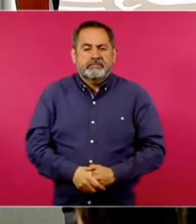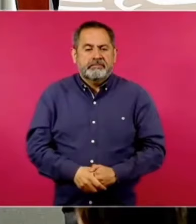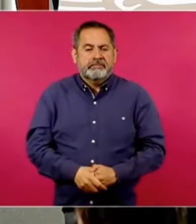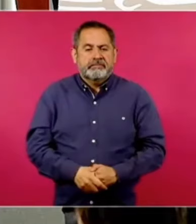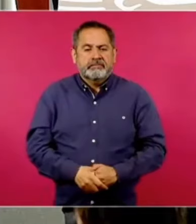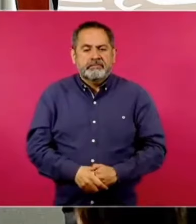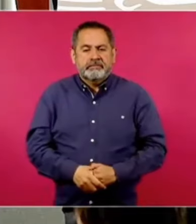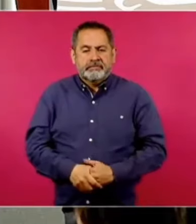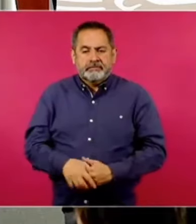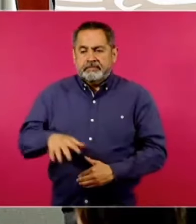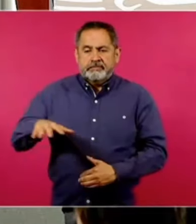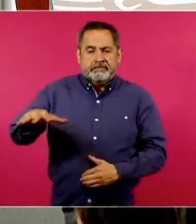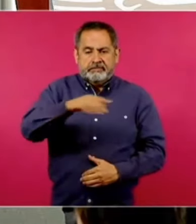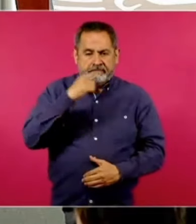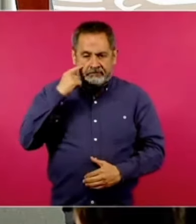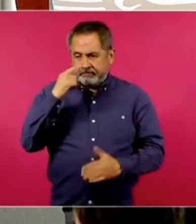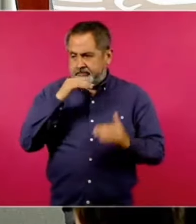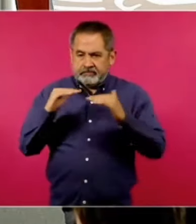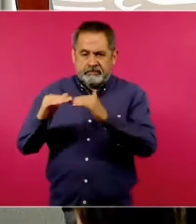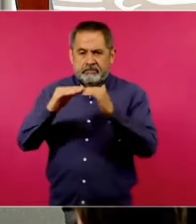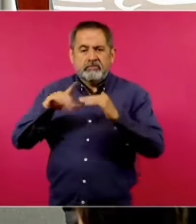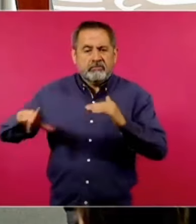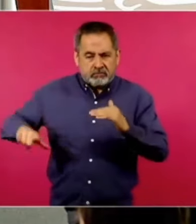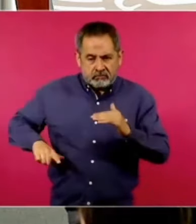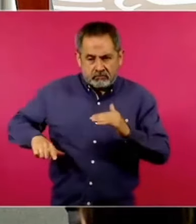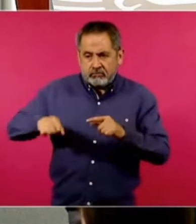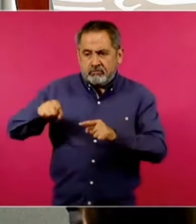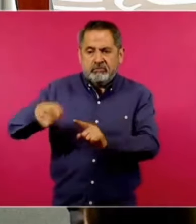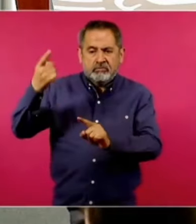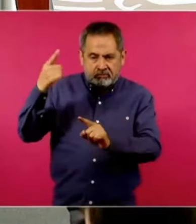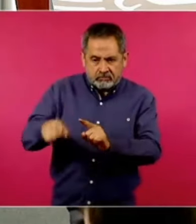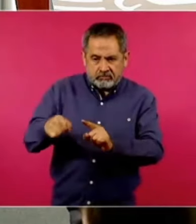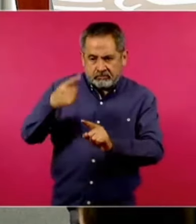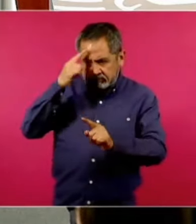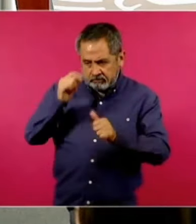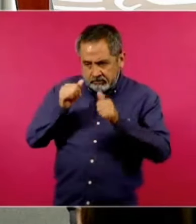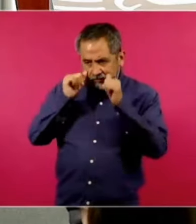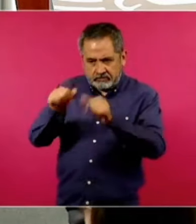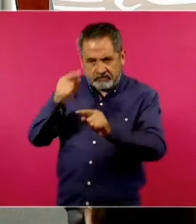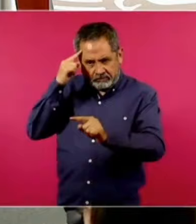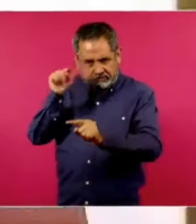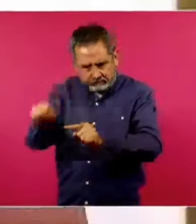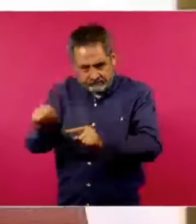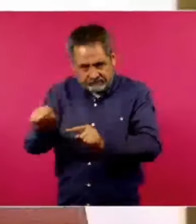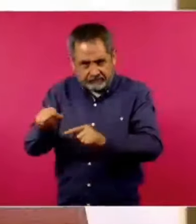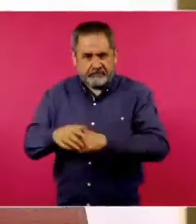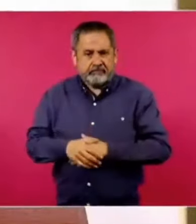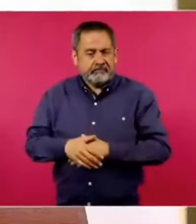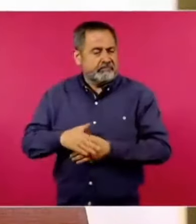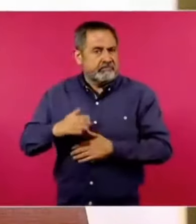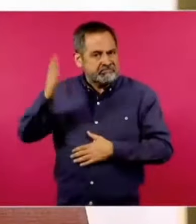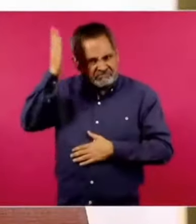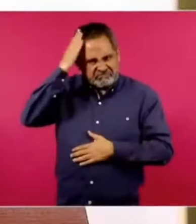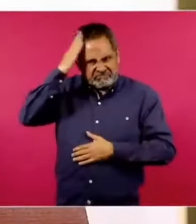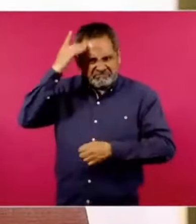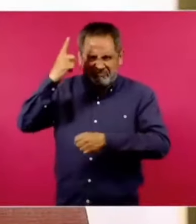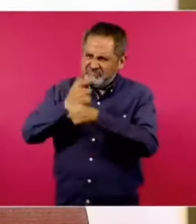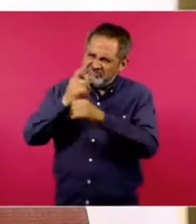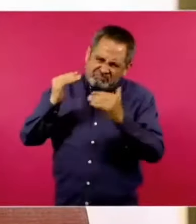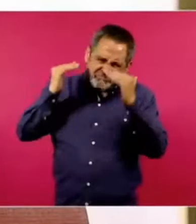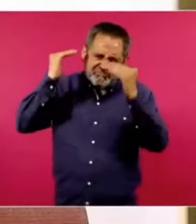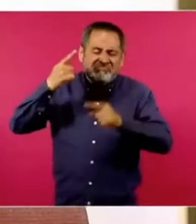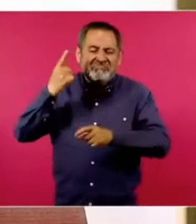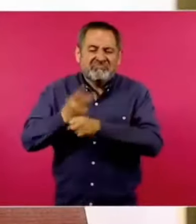La democracia, el gobierno del pueblo, para el pueblo, con el pueblo, que se entienda que el pueblo es el soberano, que se entienda